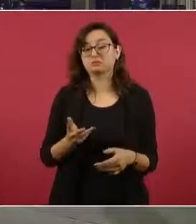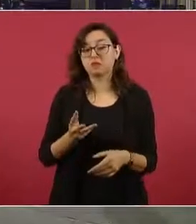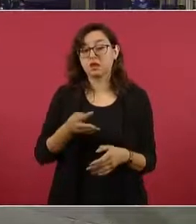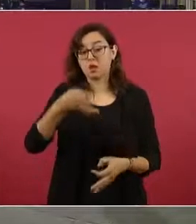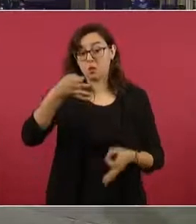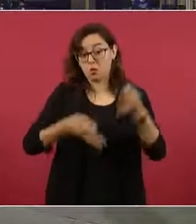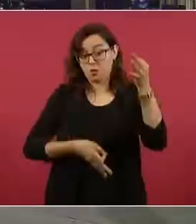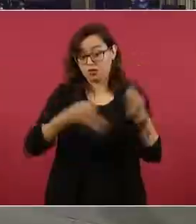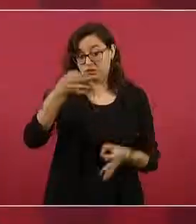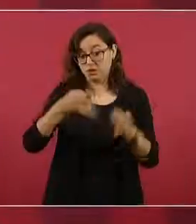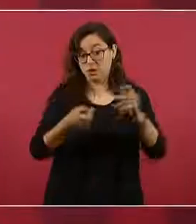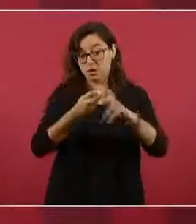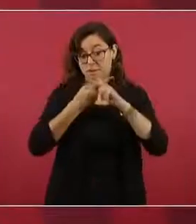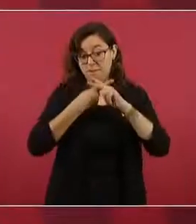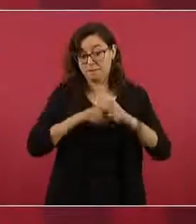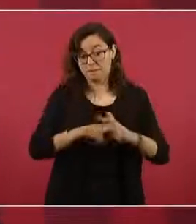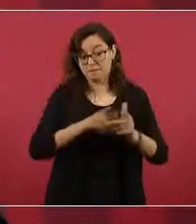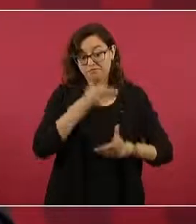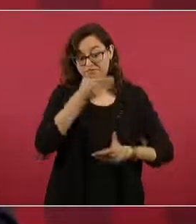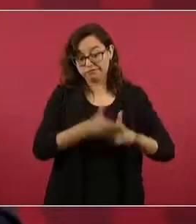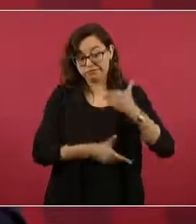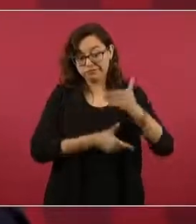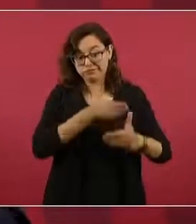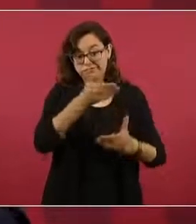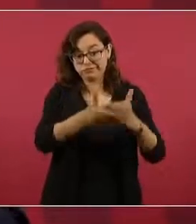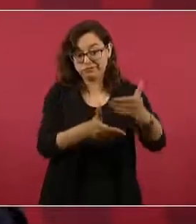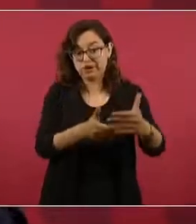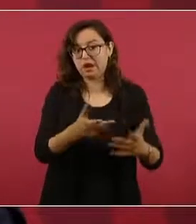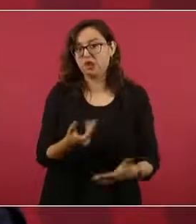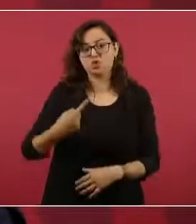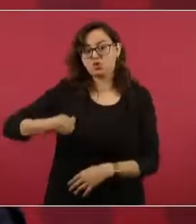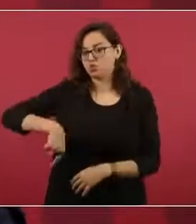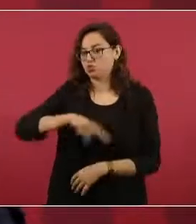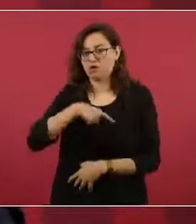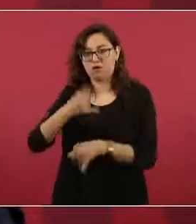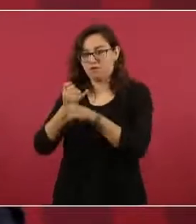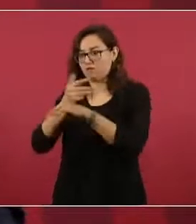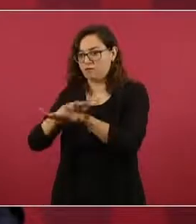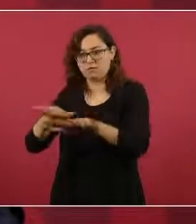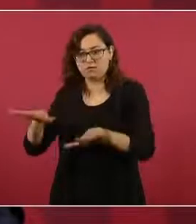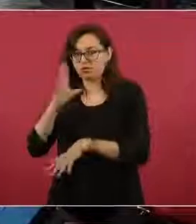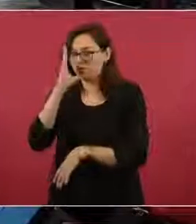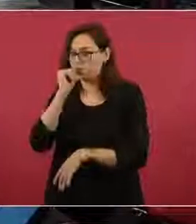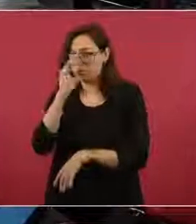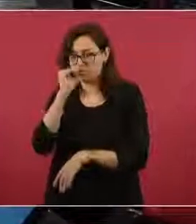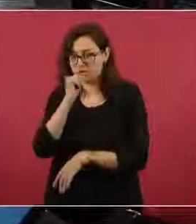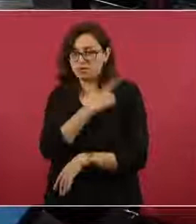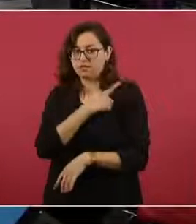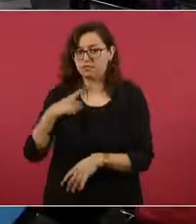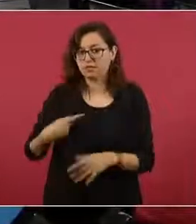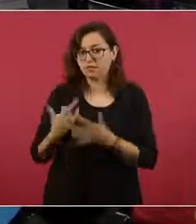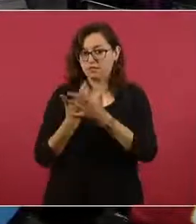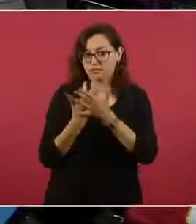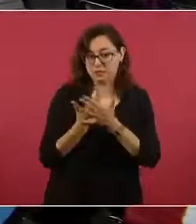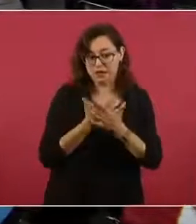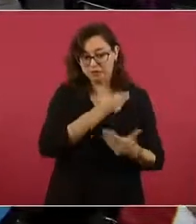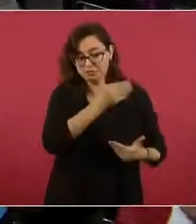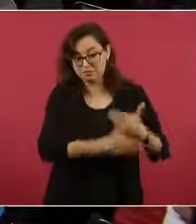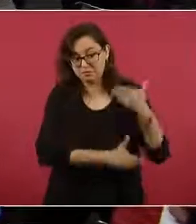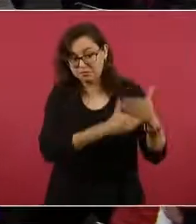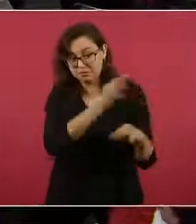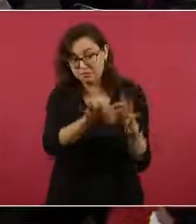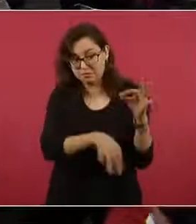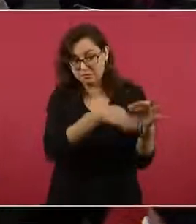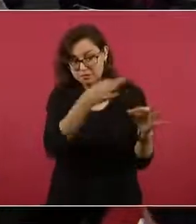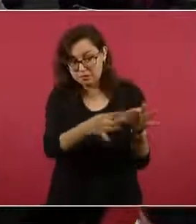proceso, pues vamos aquí a informar. Y, presidente, esta semana se espera que